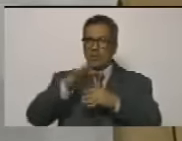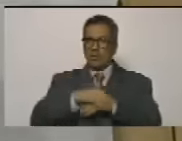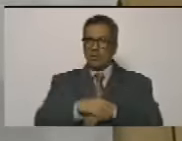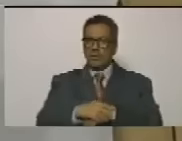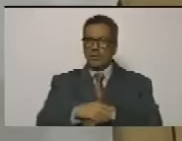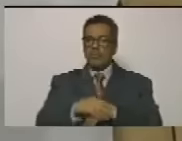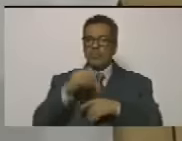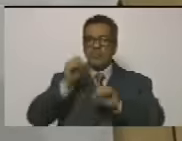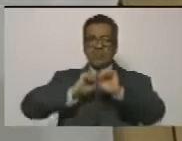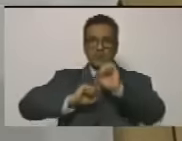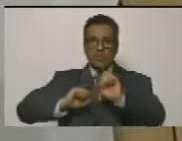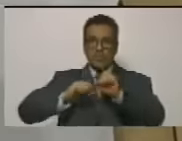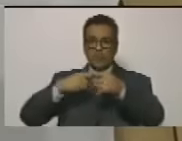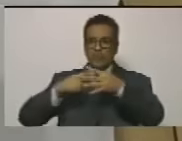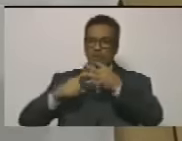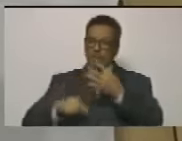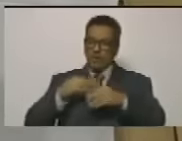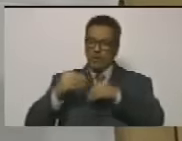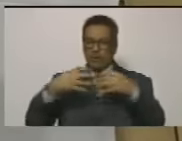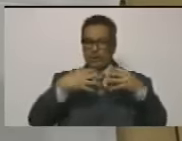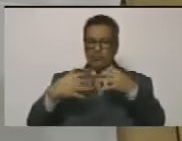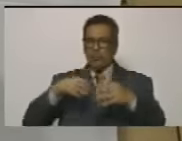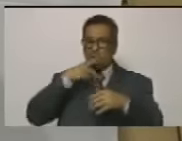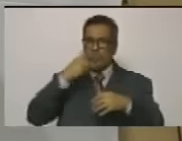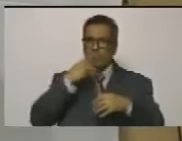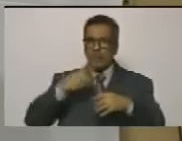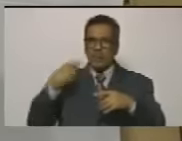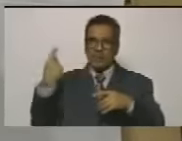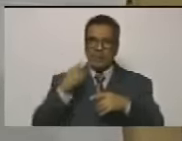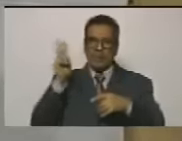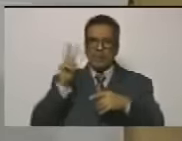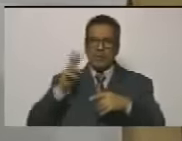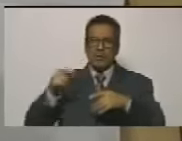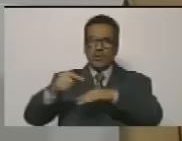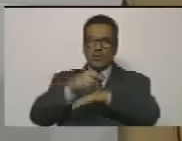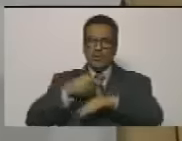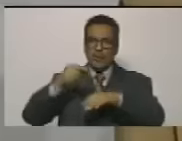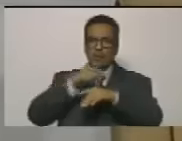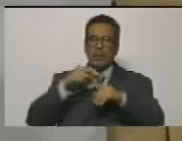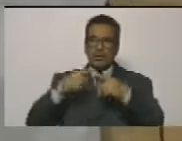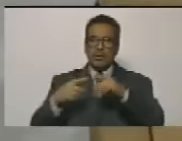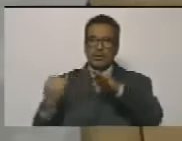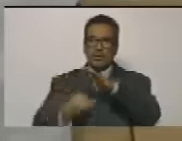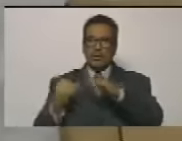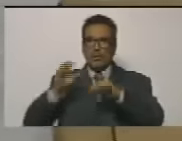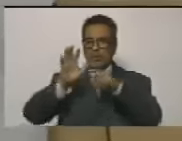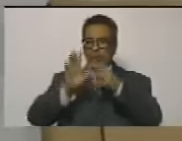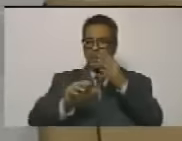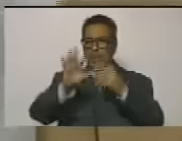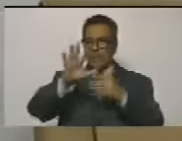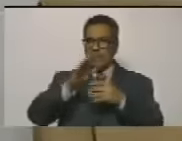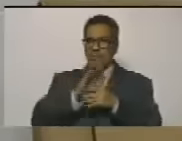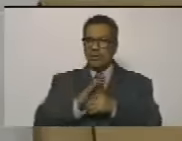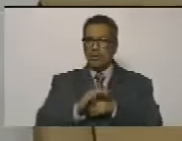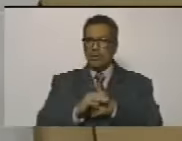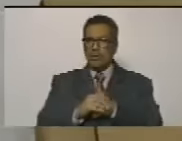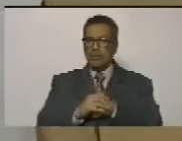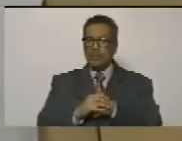rechazando cualquier forma de violencia política en contra de Venezuela su estado y sus instituciones quinto párrafo